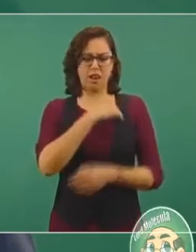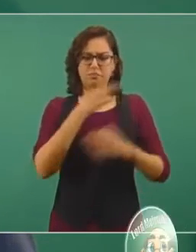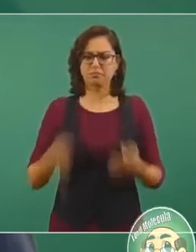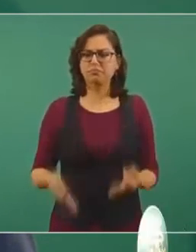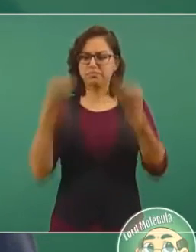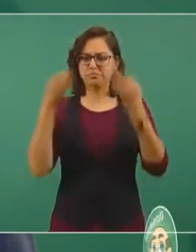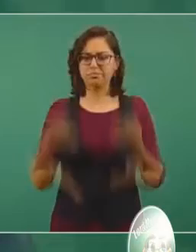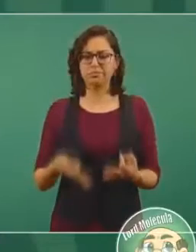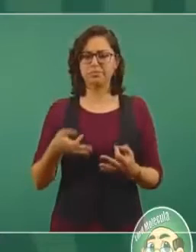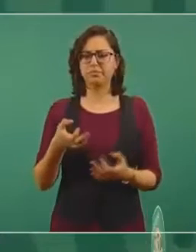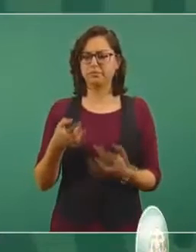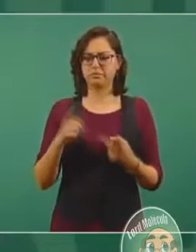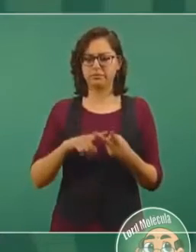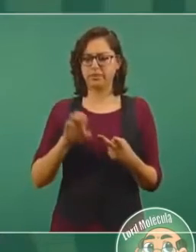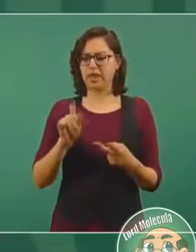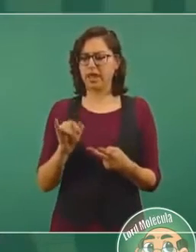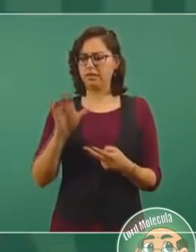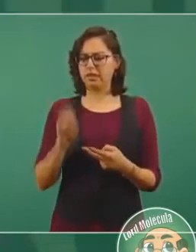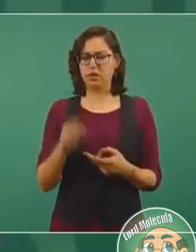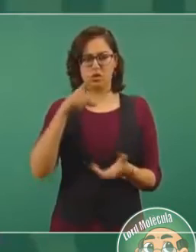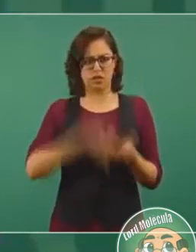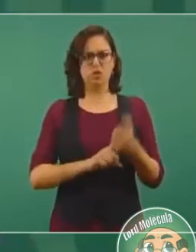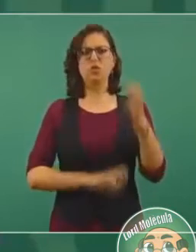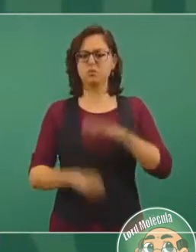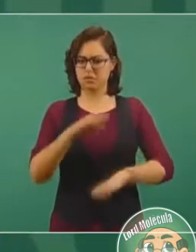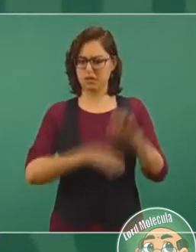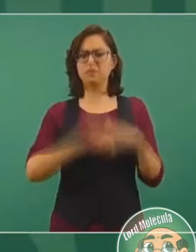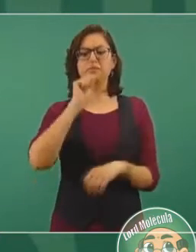las empresas, en los negocios.